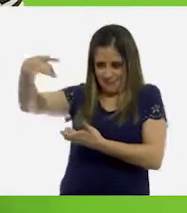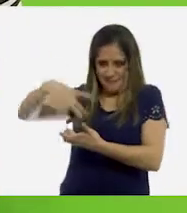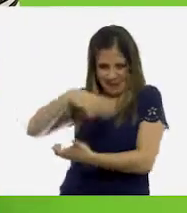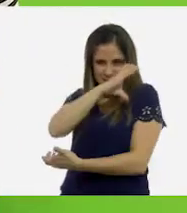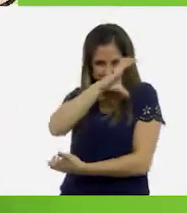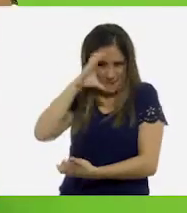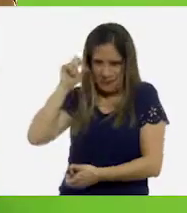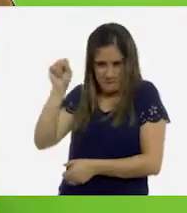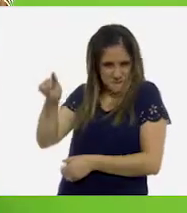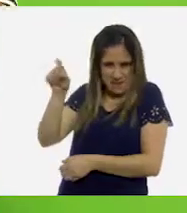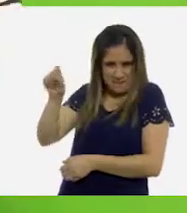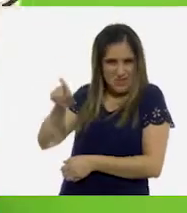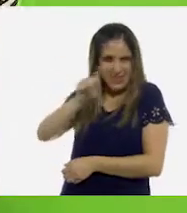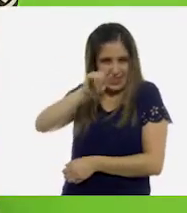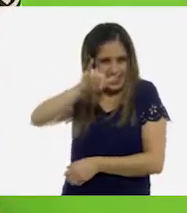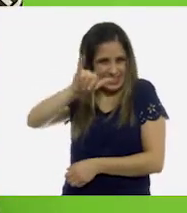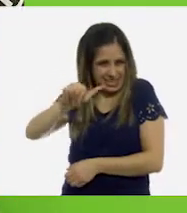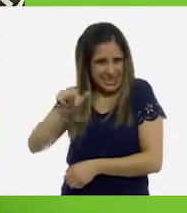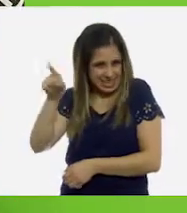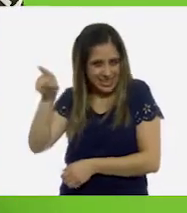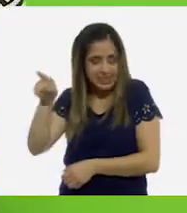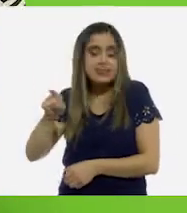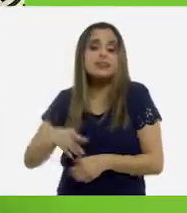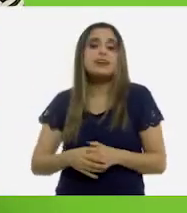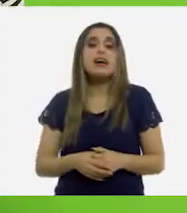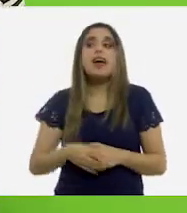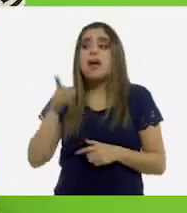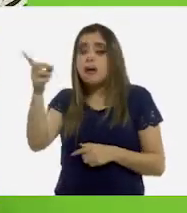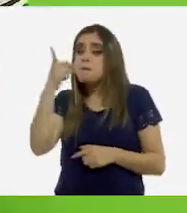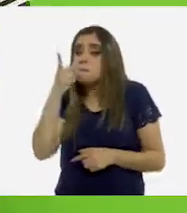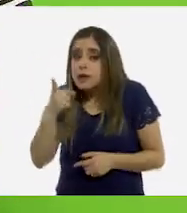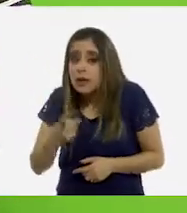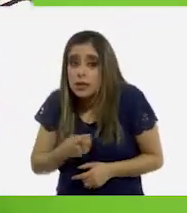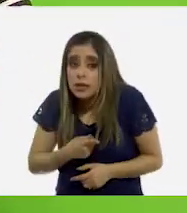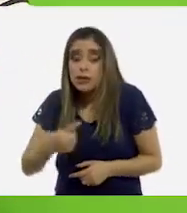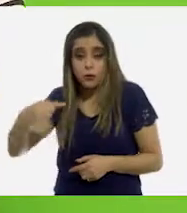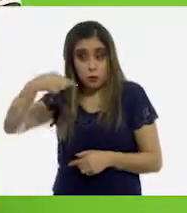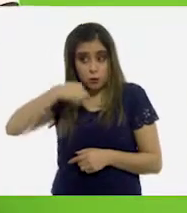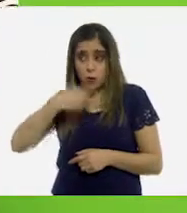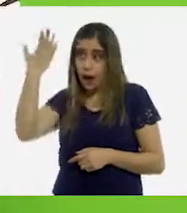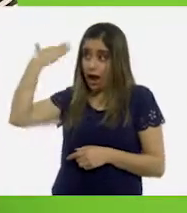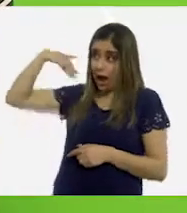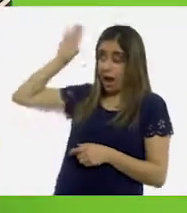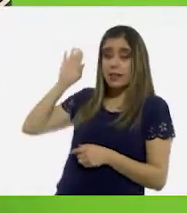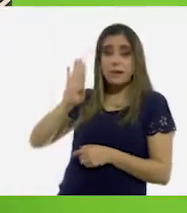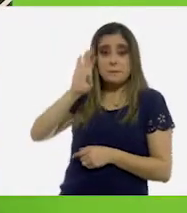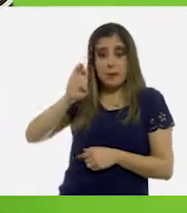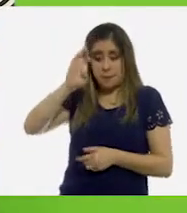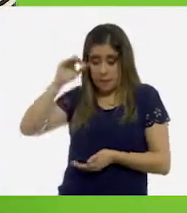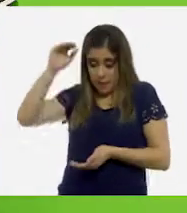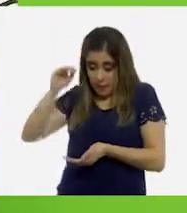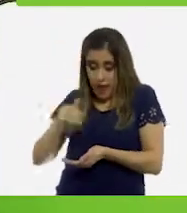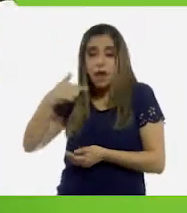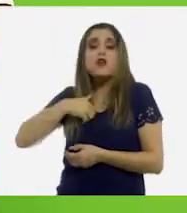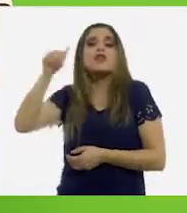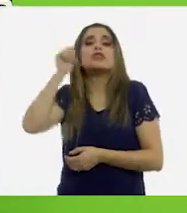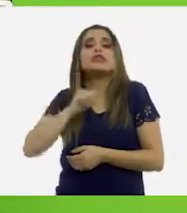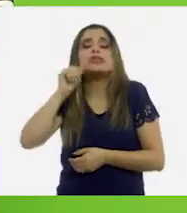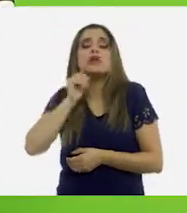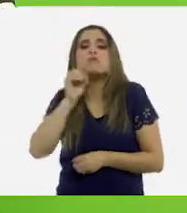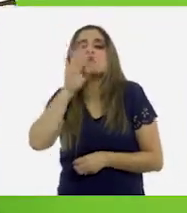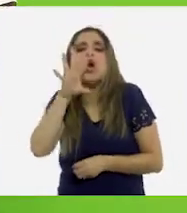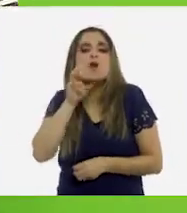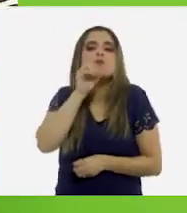fotografía que mostré hace un momento, me dijo que cuando yo era bebé, daba besos haciendo